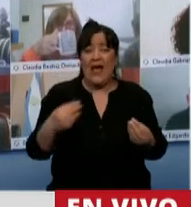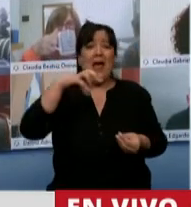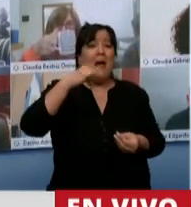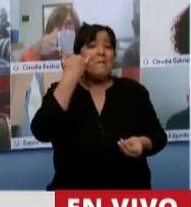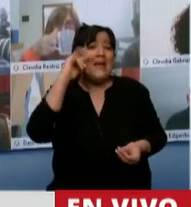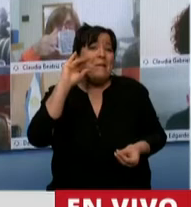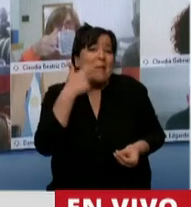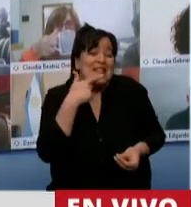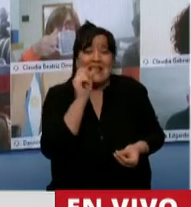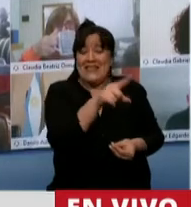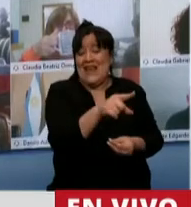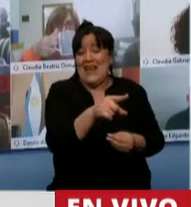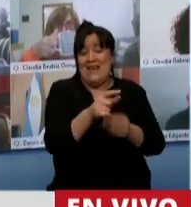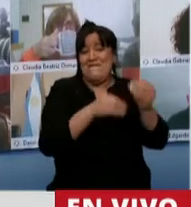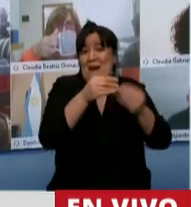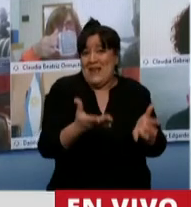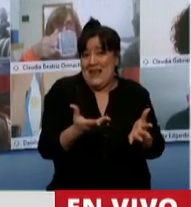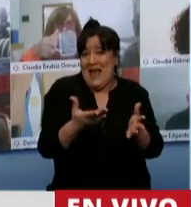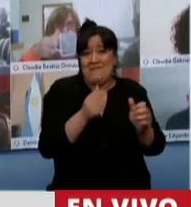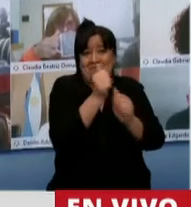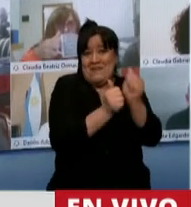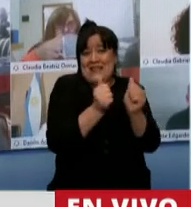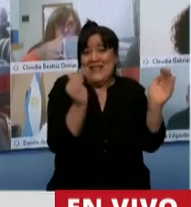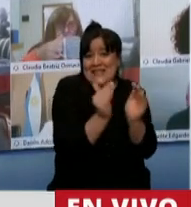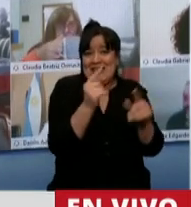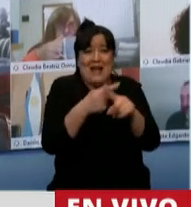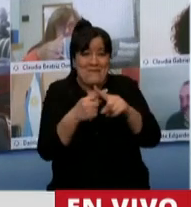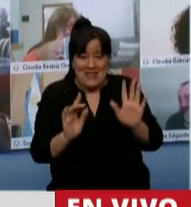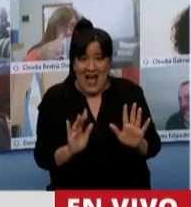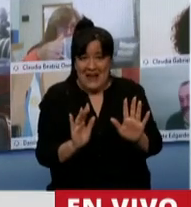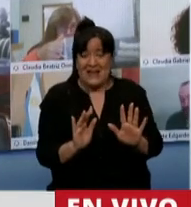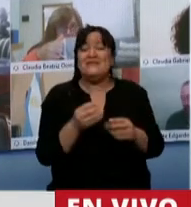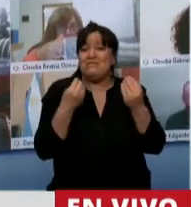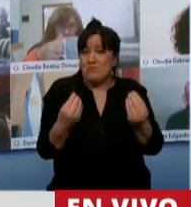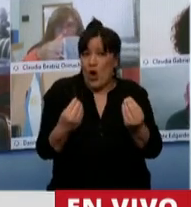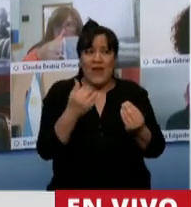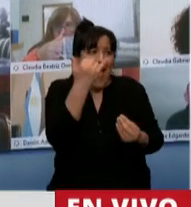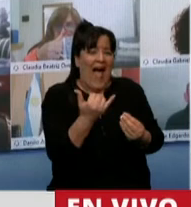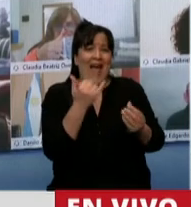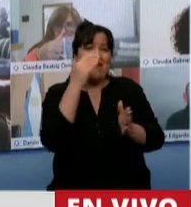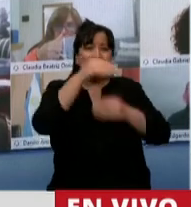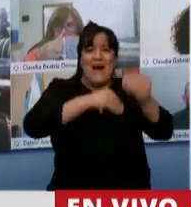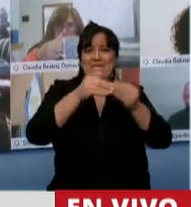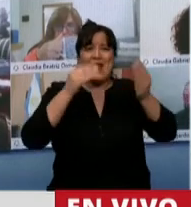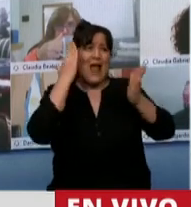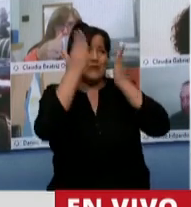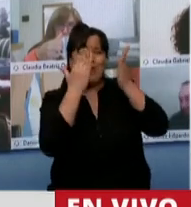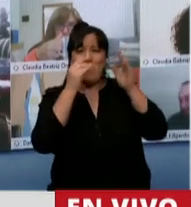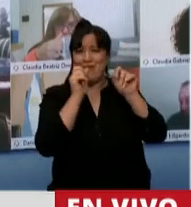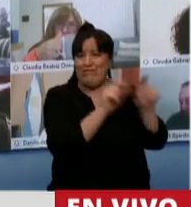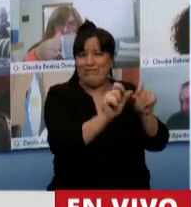familiares. No solo porque detrás de una pyme turística están radicados los sueños de una familia, sino también